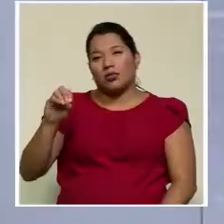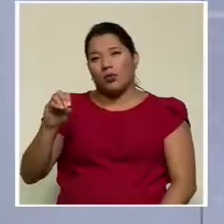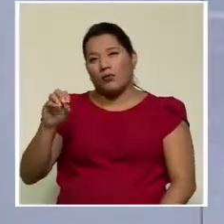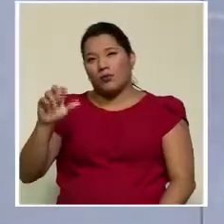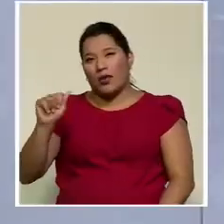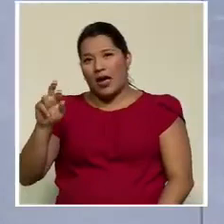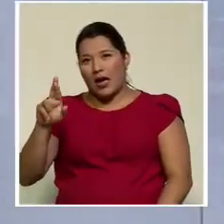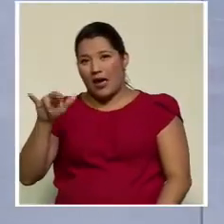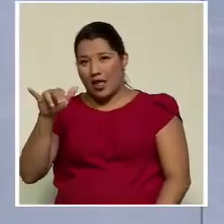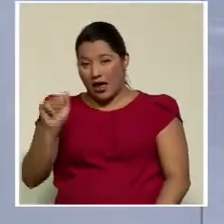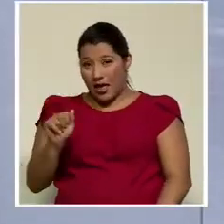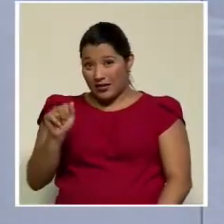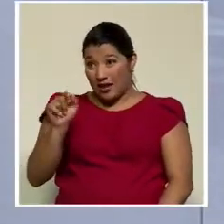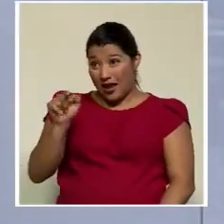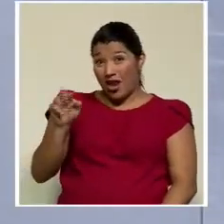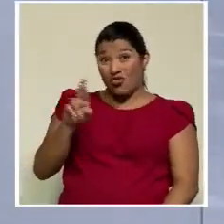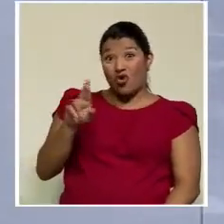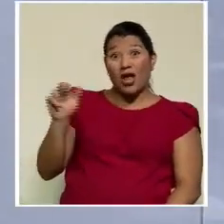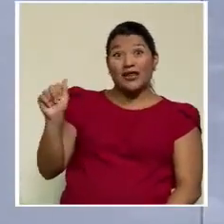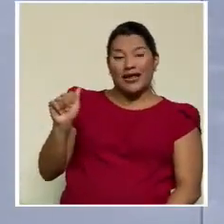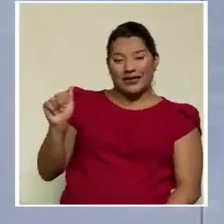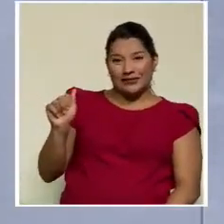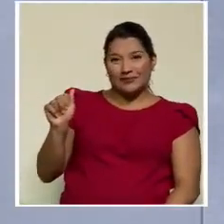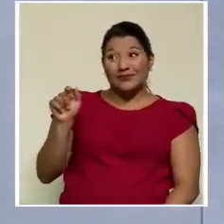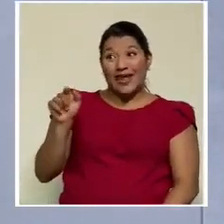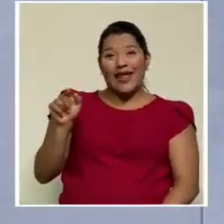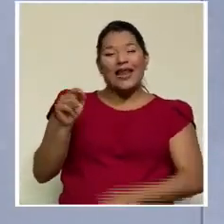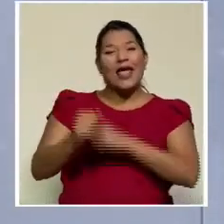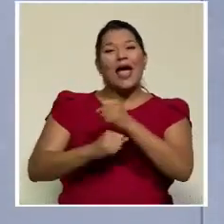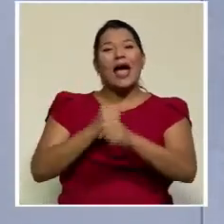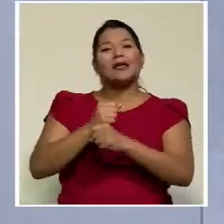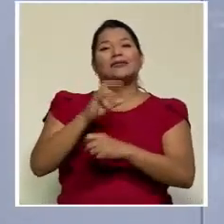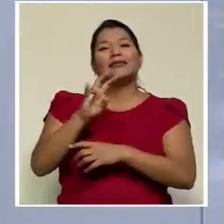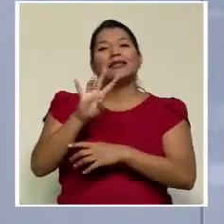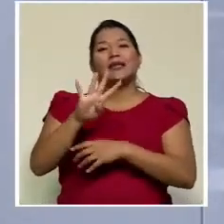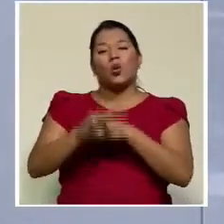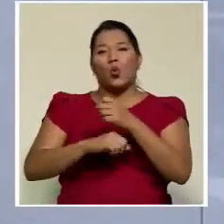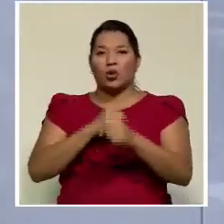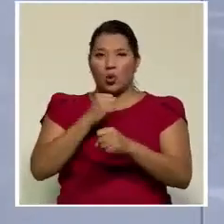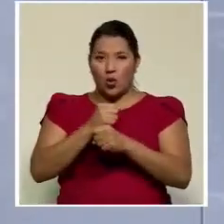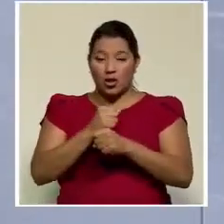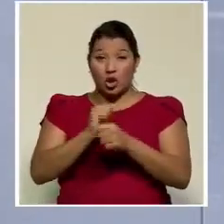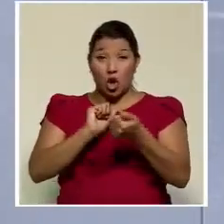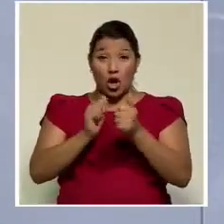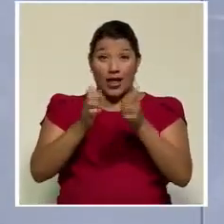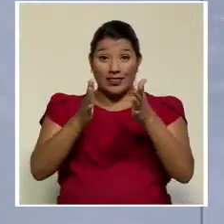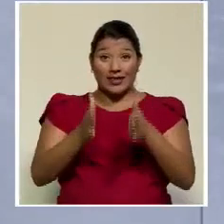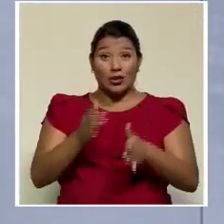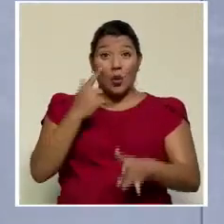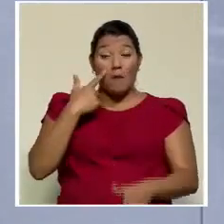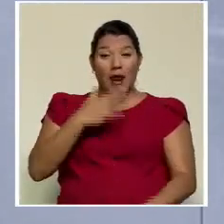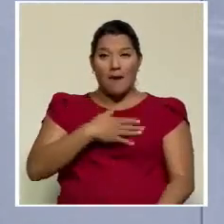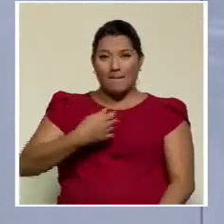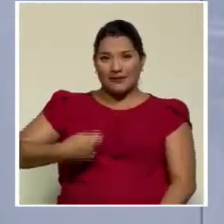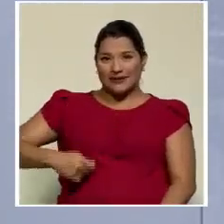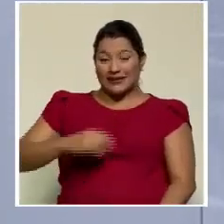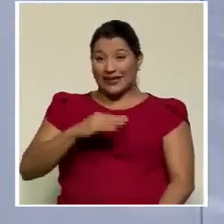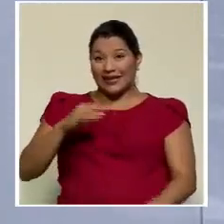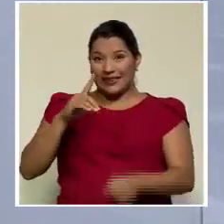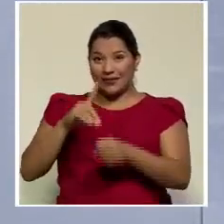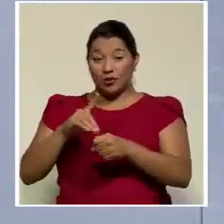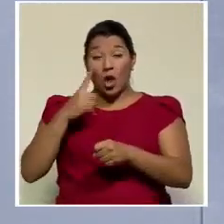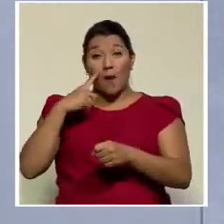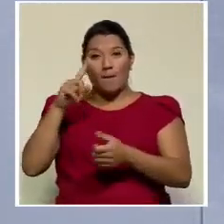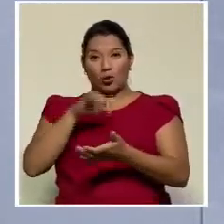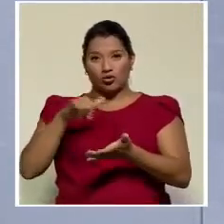Nombre Rolando Araya Monge. Edad 74 años. Candidato a presidente y diputado por San